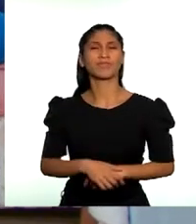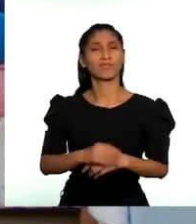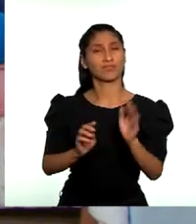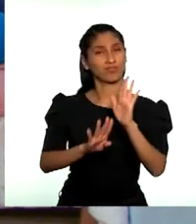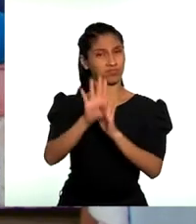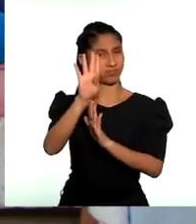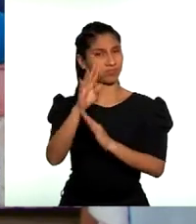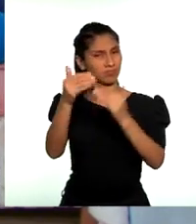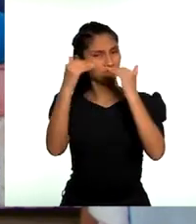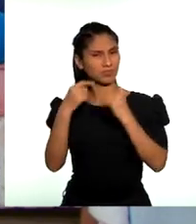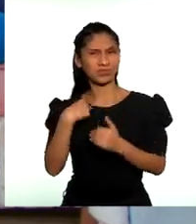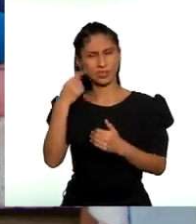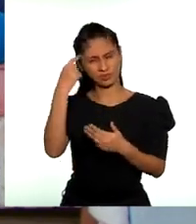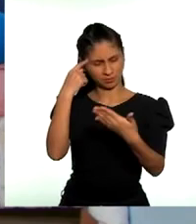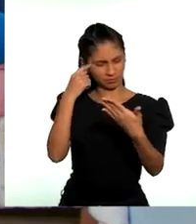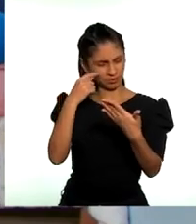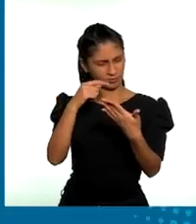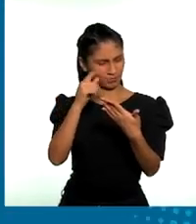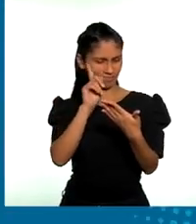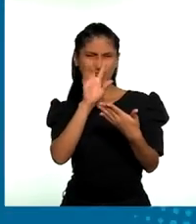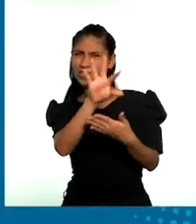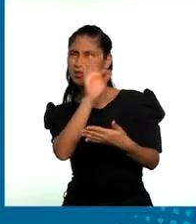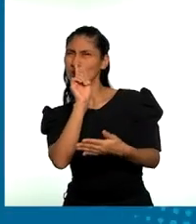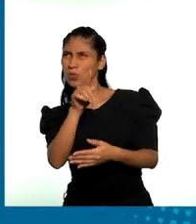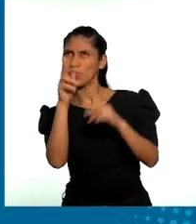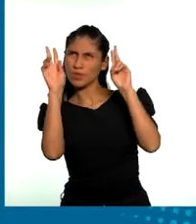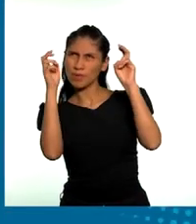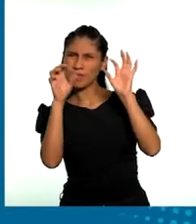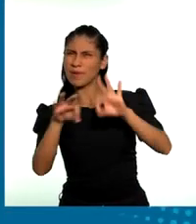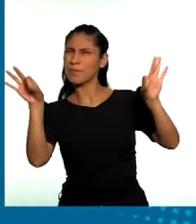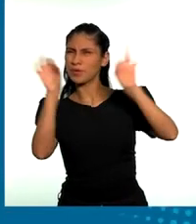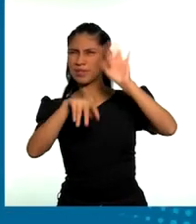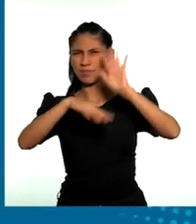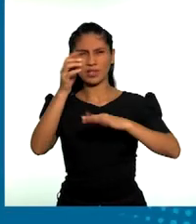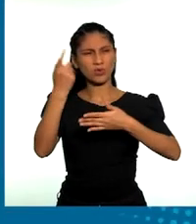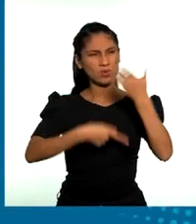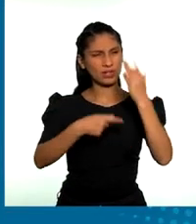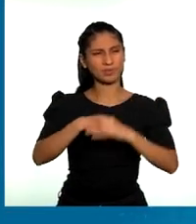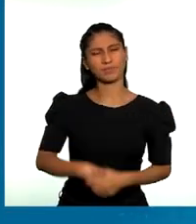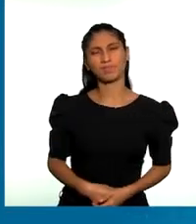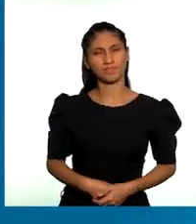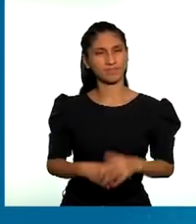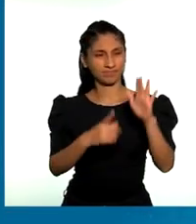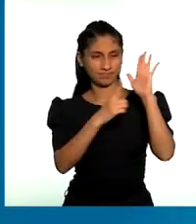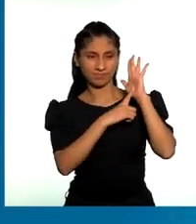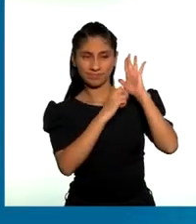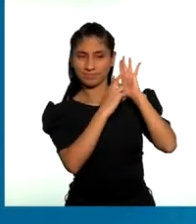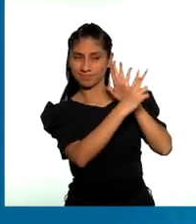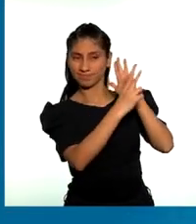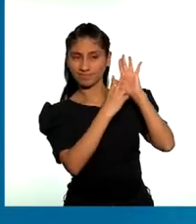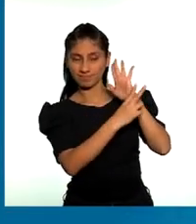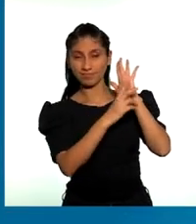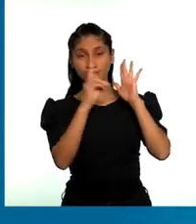con una sola idea de todo lo aprendido, es que la